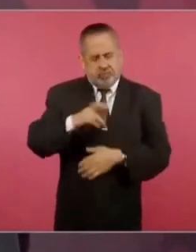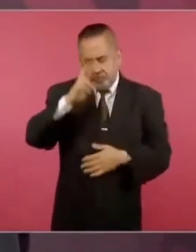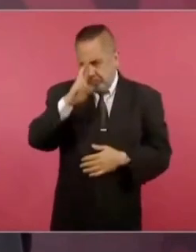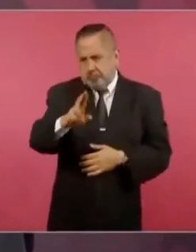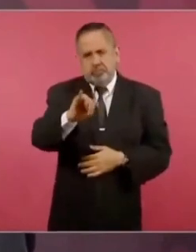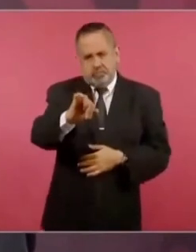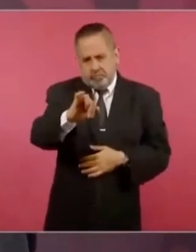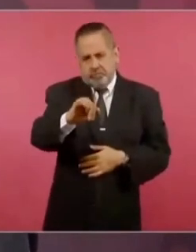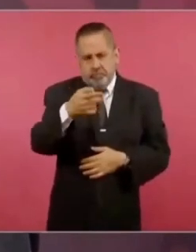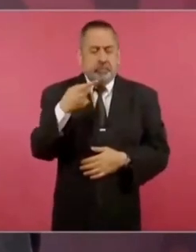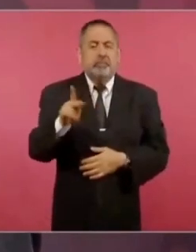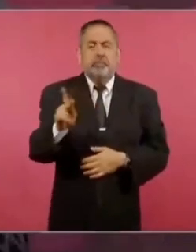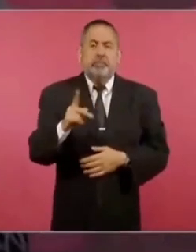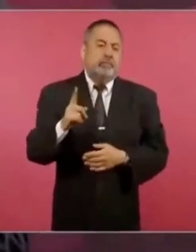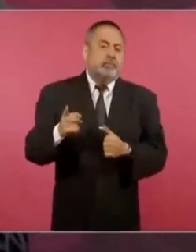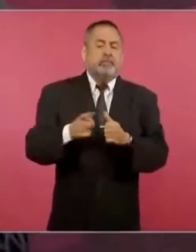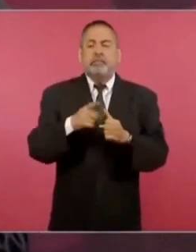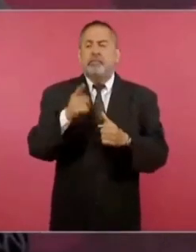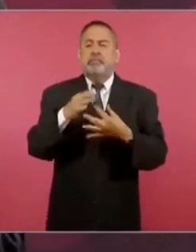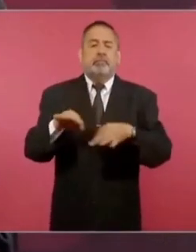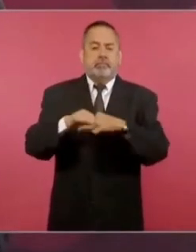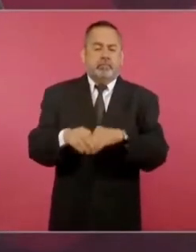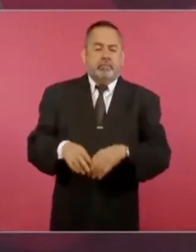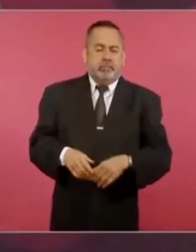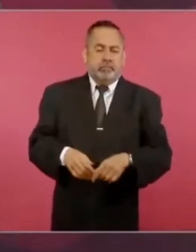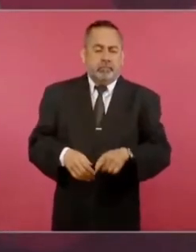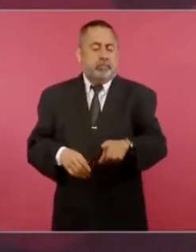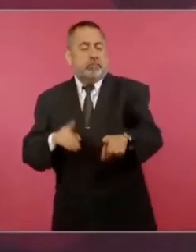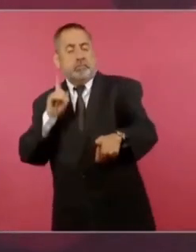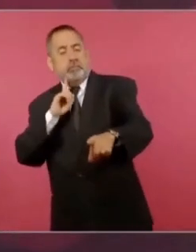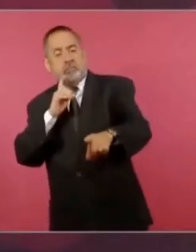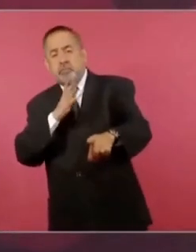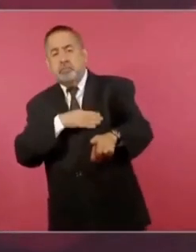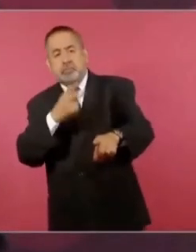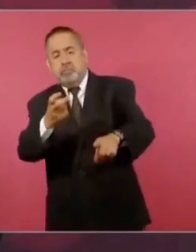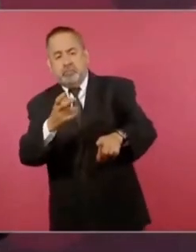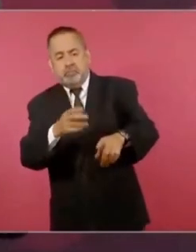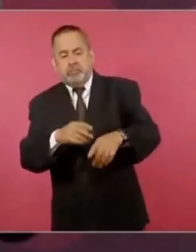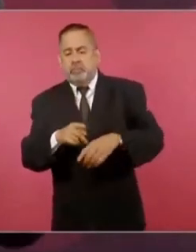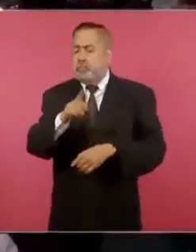pero que se le dé preferencia a los más pobres.